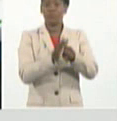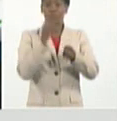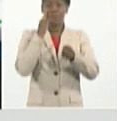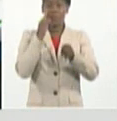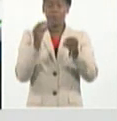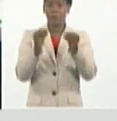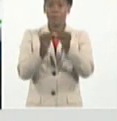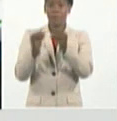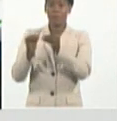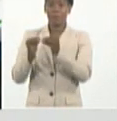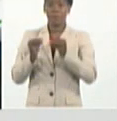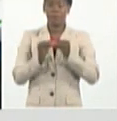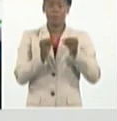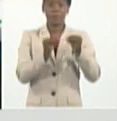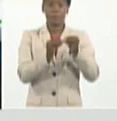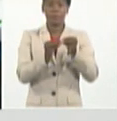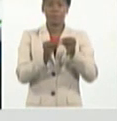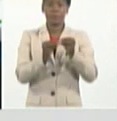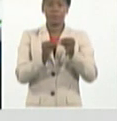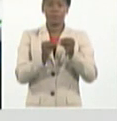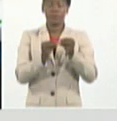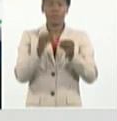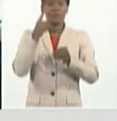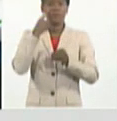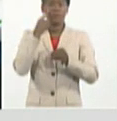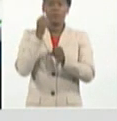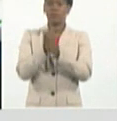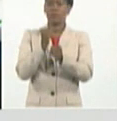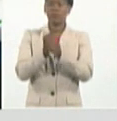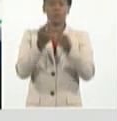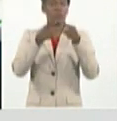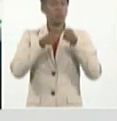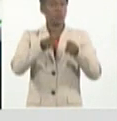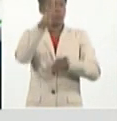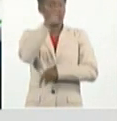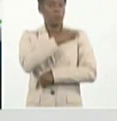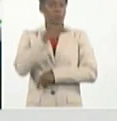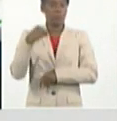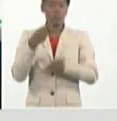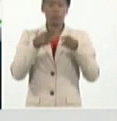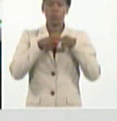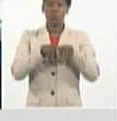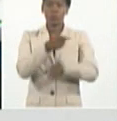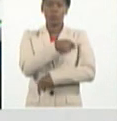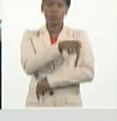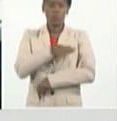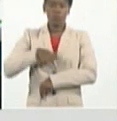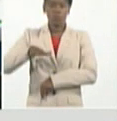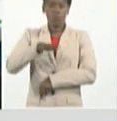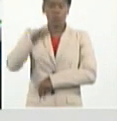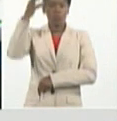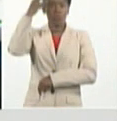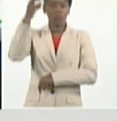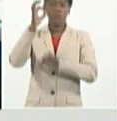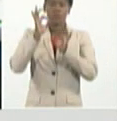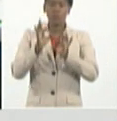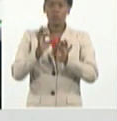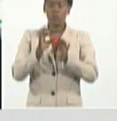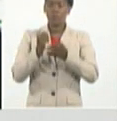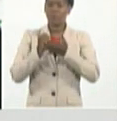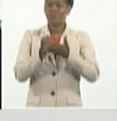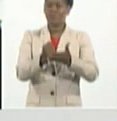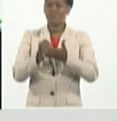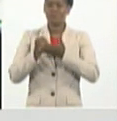hoy en el país. El trabajo conjunto de nuestro gobierno y la población de seguro, como siempre dice el doctor